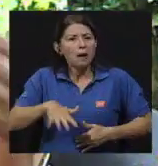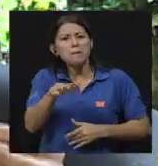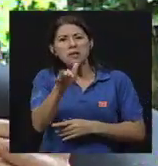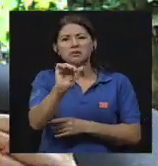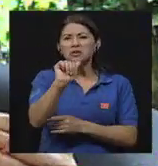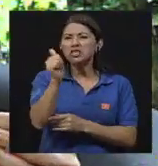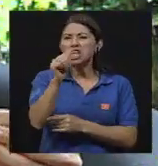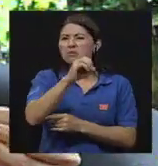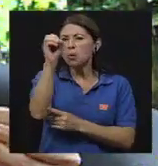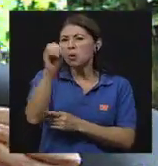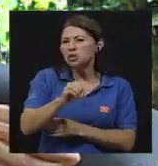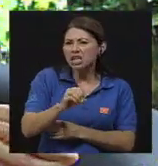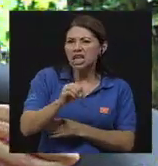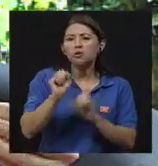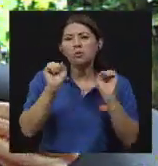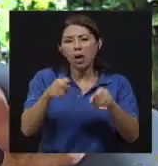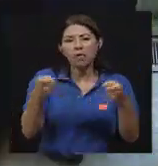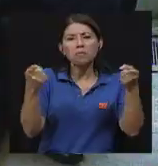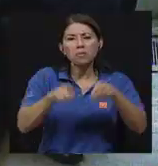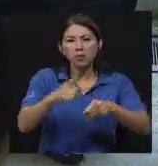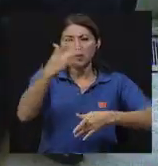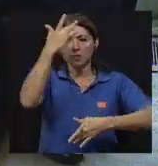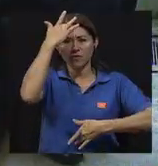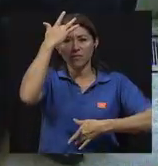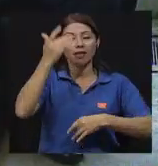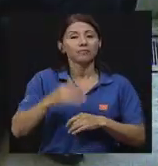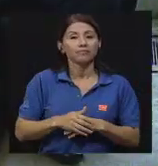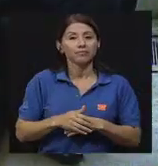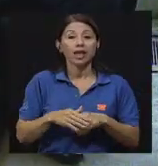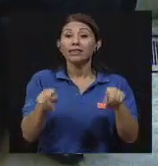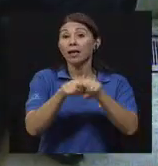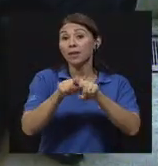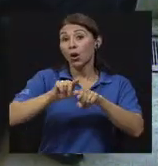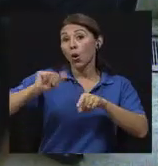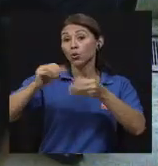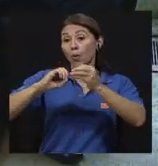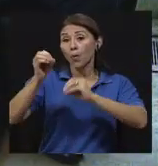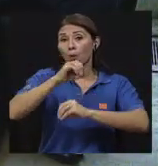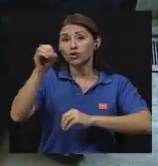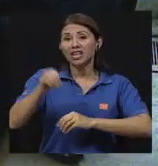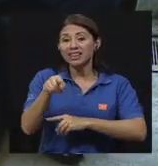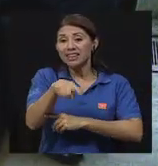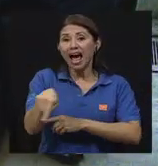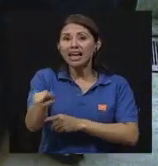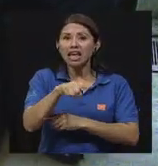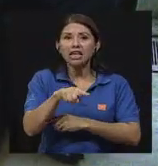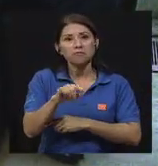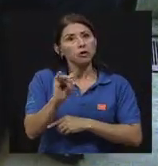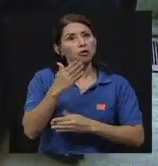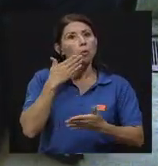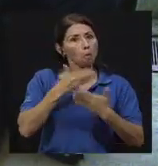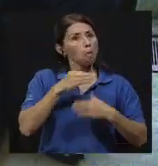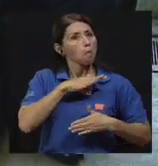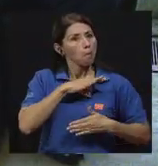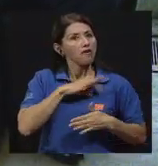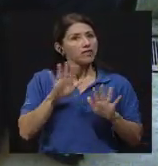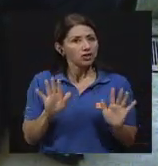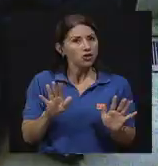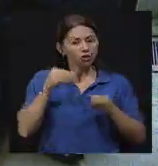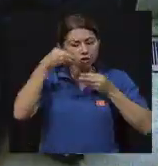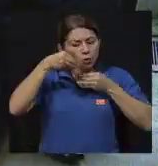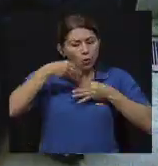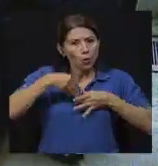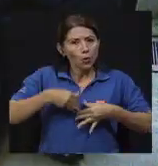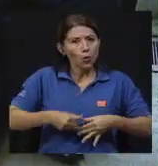aquellos que nos pueden producir enfermedad. Tenemos otro porcentaje que son microorganismos que nos consideramos beneficiosos, que son los que